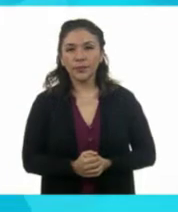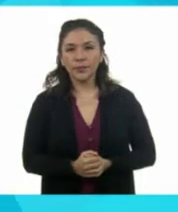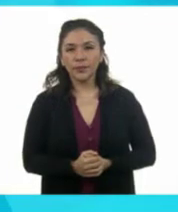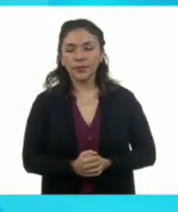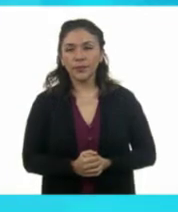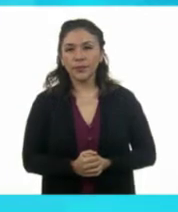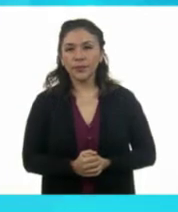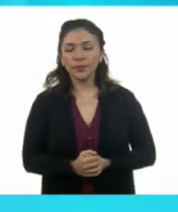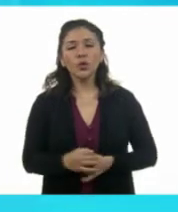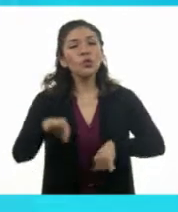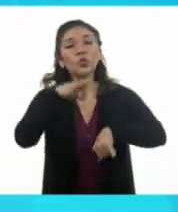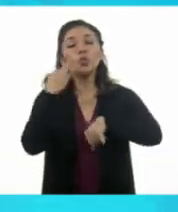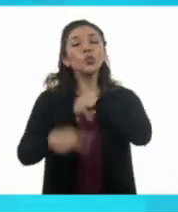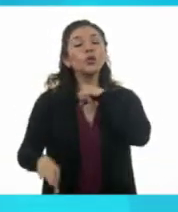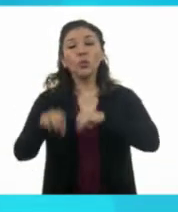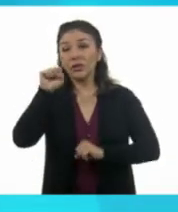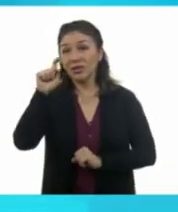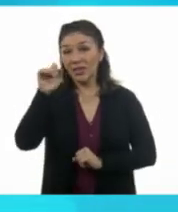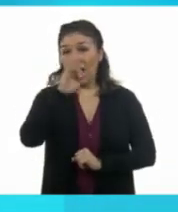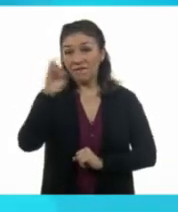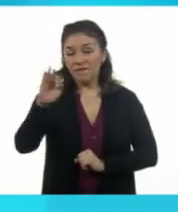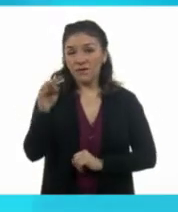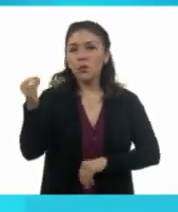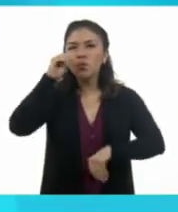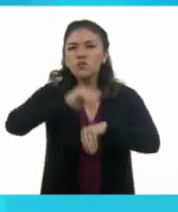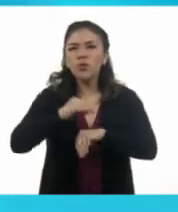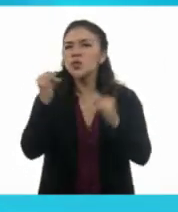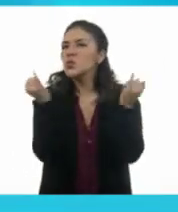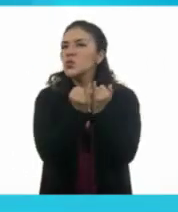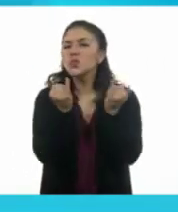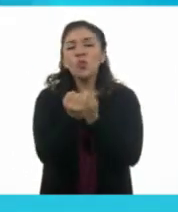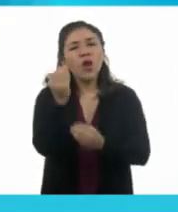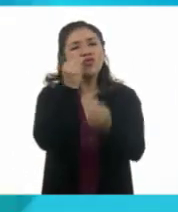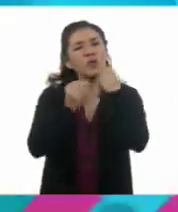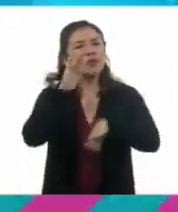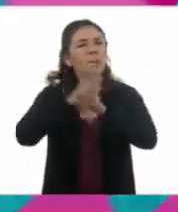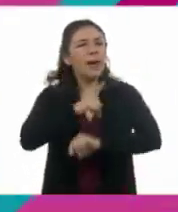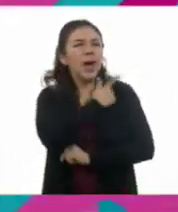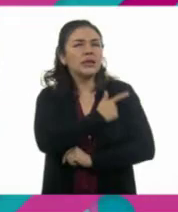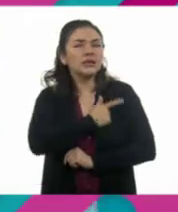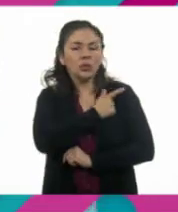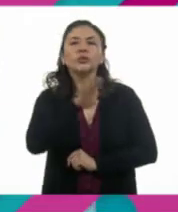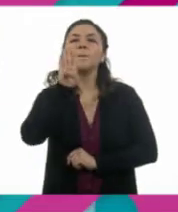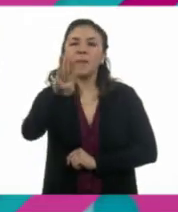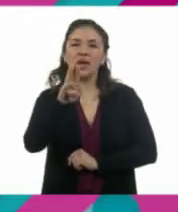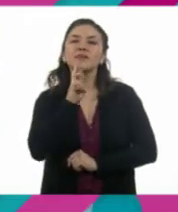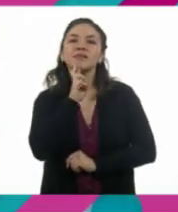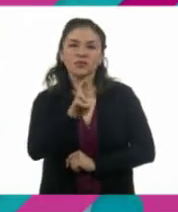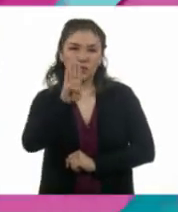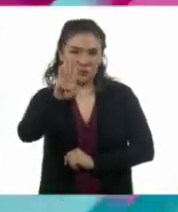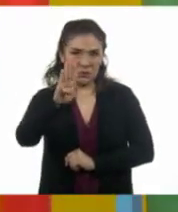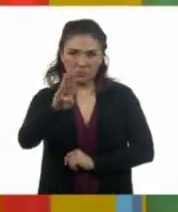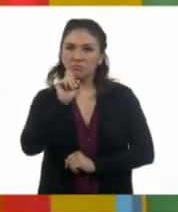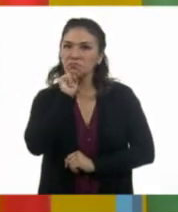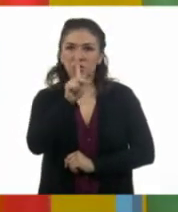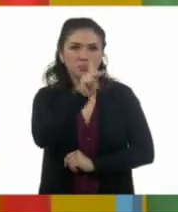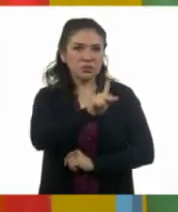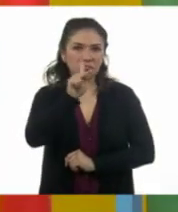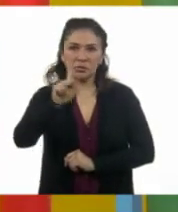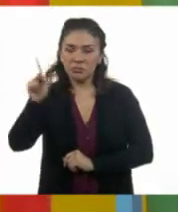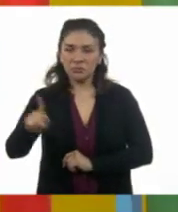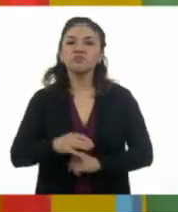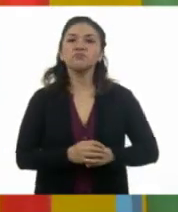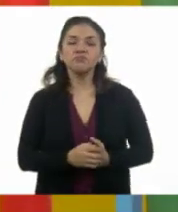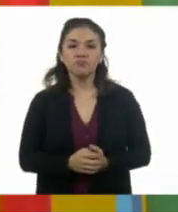Y finalmente, Staff puso que mi comida favorita en el inciso B también, que es las respuestas que